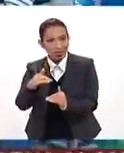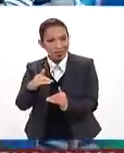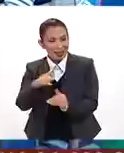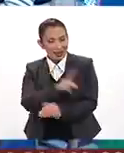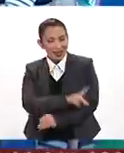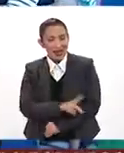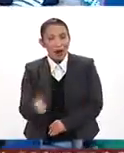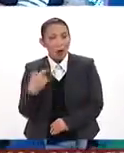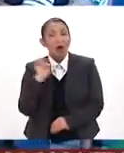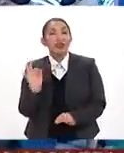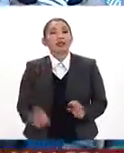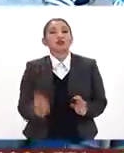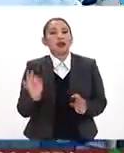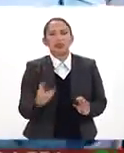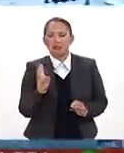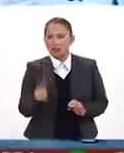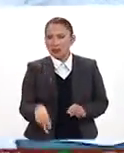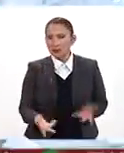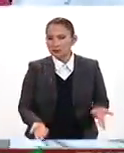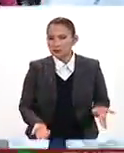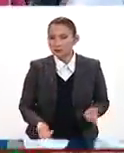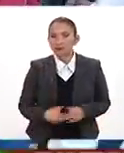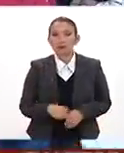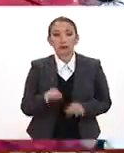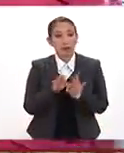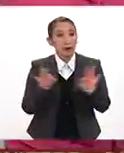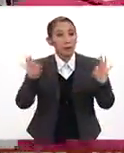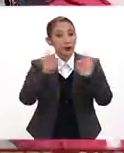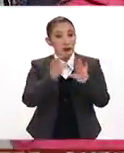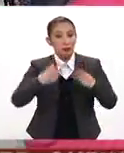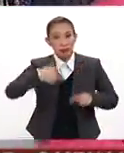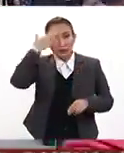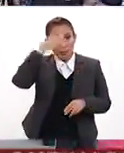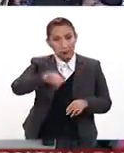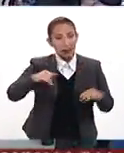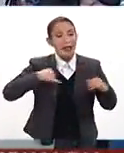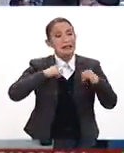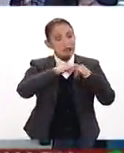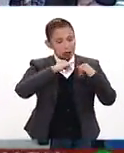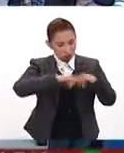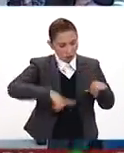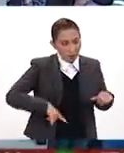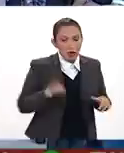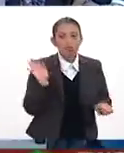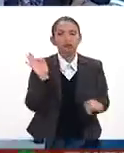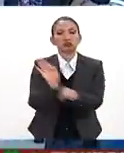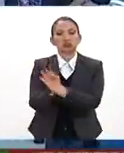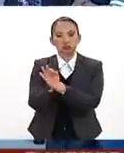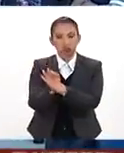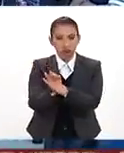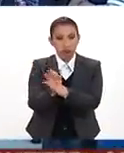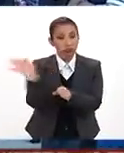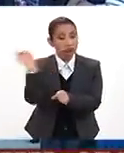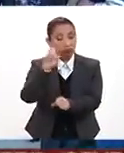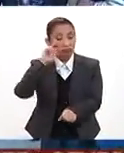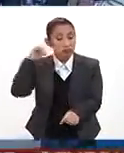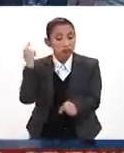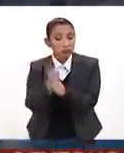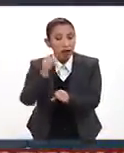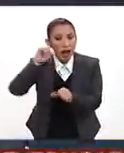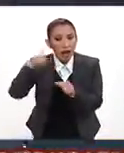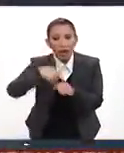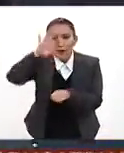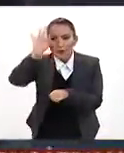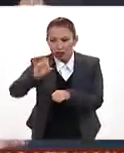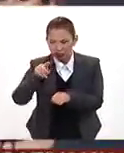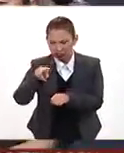como descuentos y no es realidad? Mira, aquí lo importante es que la gente sepa que tiene instituciones en el gobierno que la defienden. Entonces, si encuentran alguna